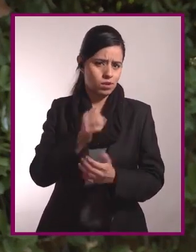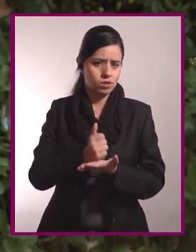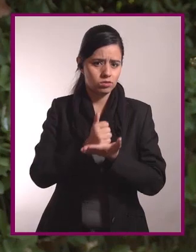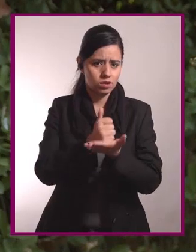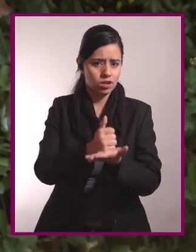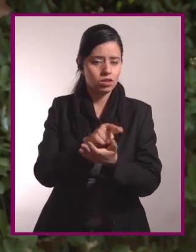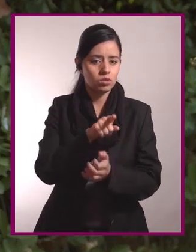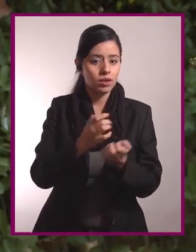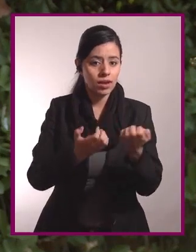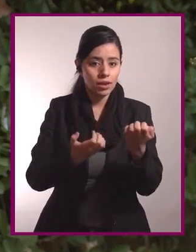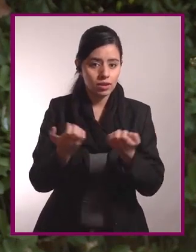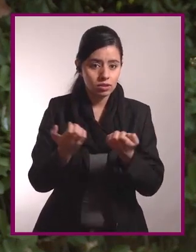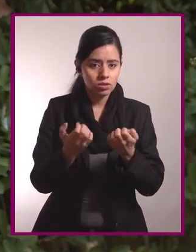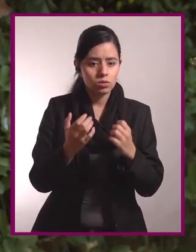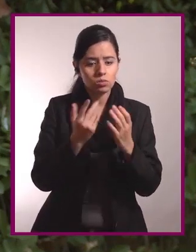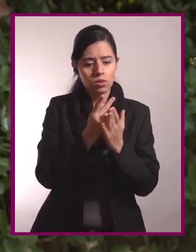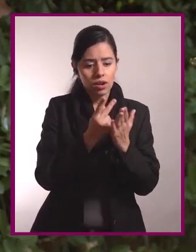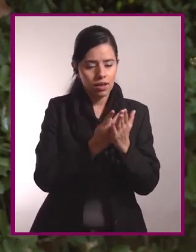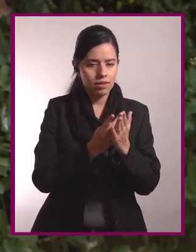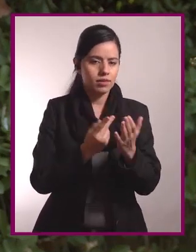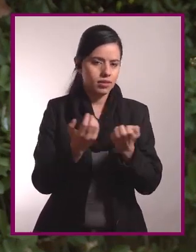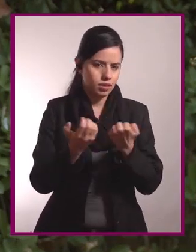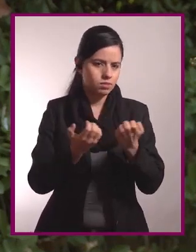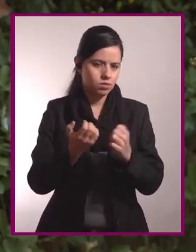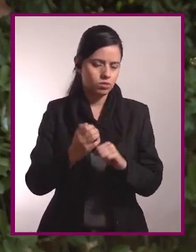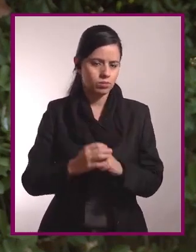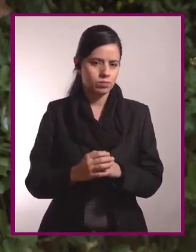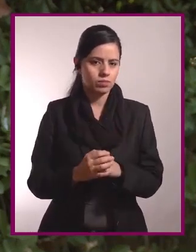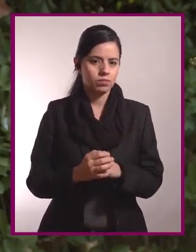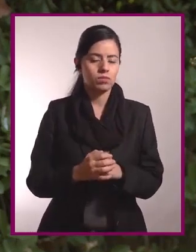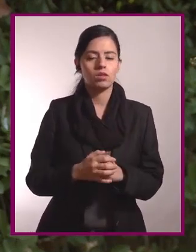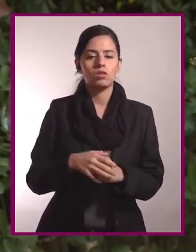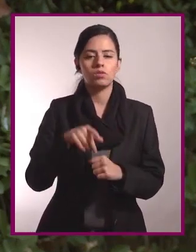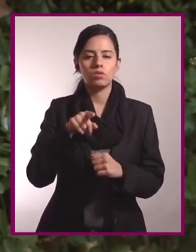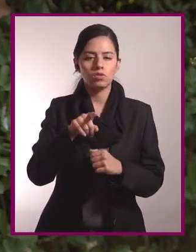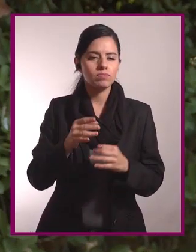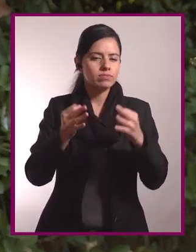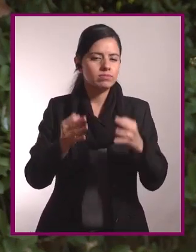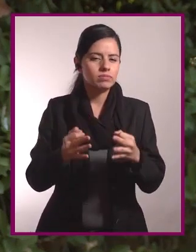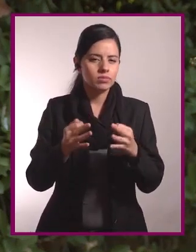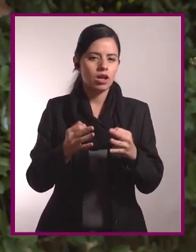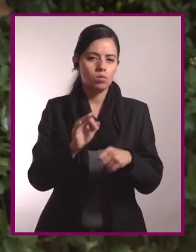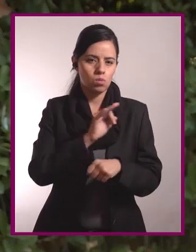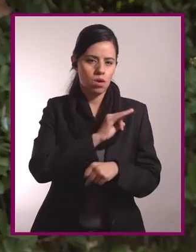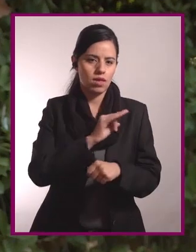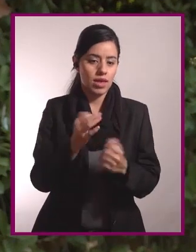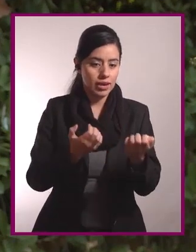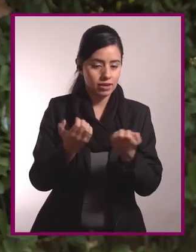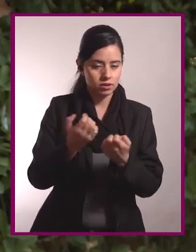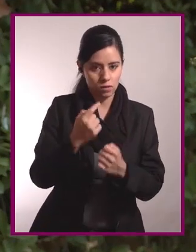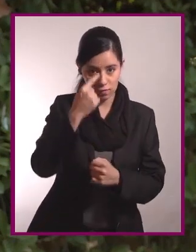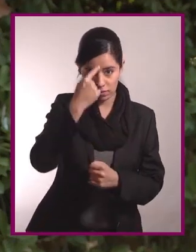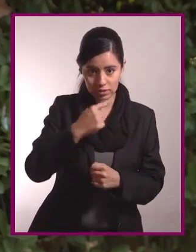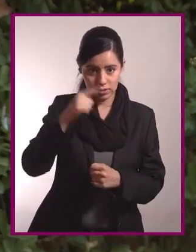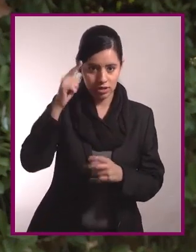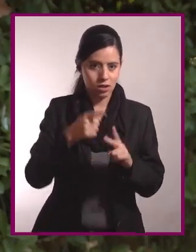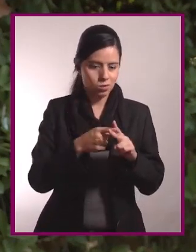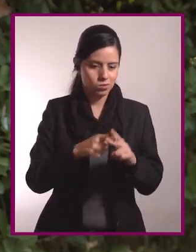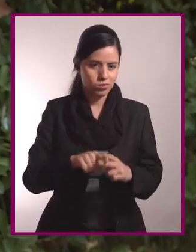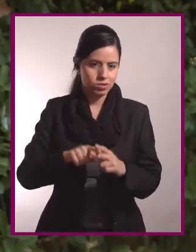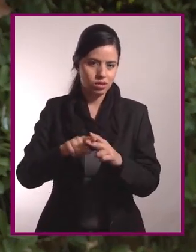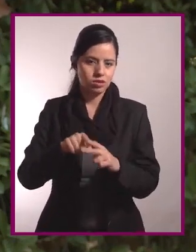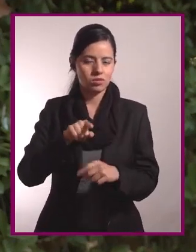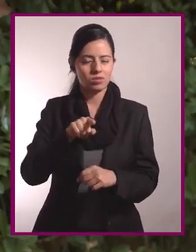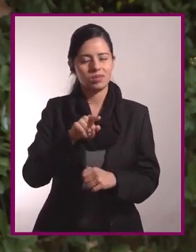la rutina de ejercicios o un plan de entrenamiento. Lo ideal es comenzar con ejercicios fáciles que nos ayuden a vencer la